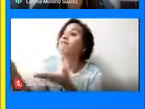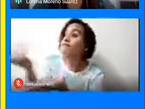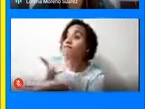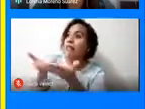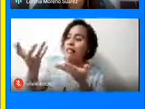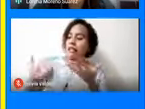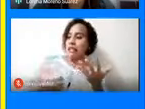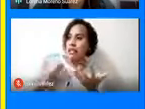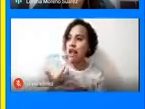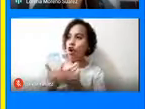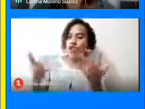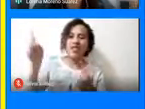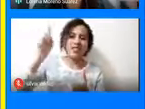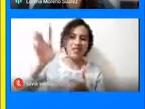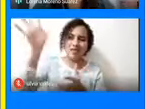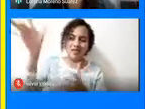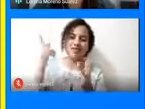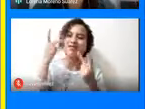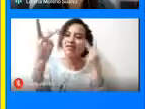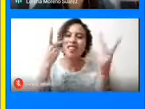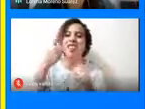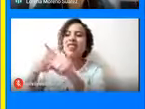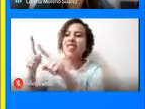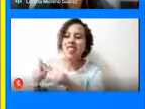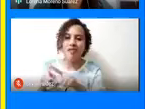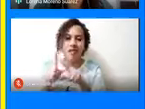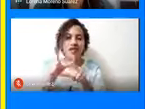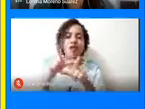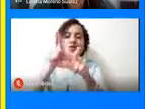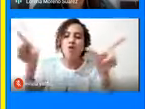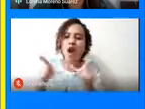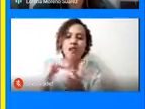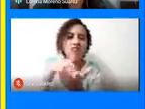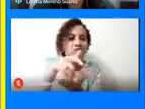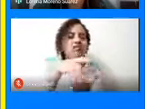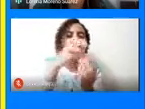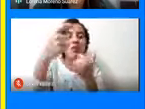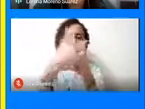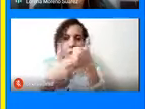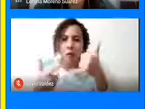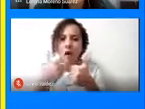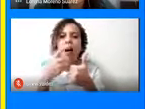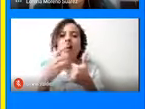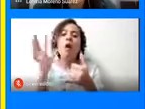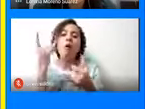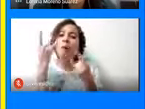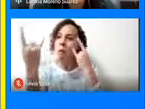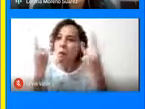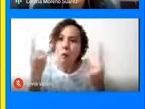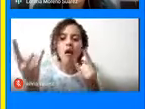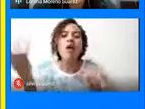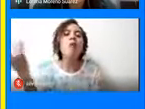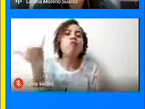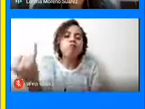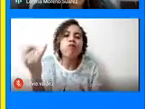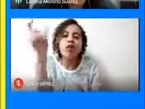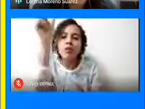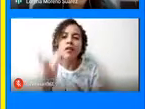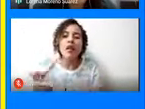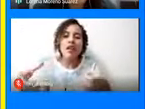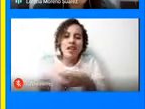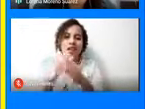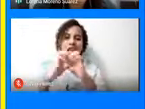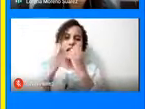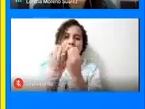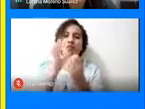presenten los turistas en los diferentes destinos o atractivos, en los que se encuentre el equipo de